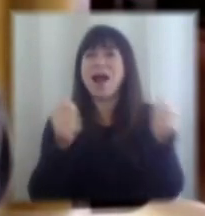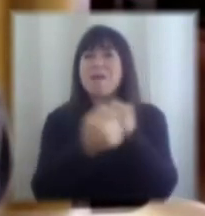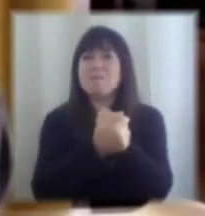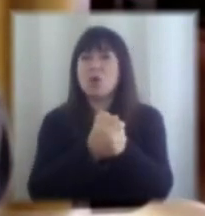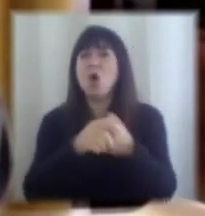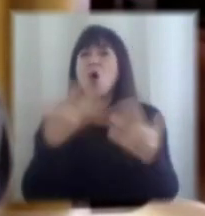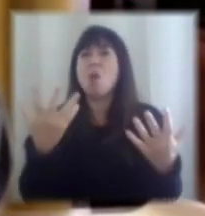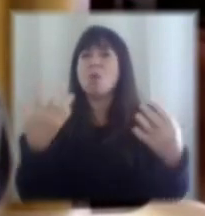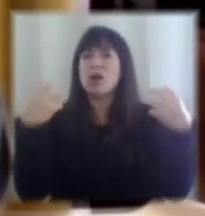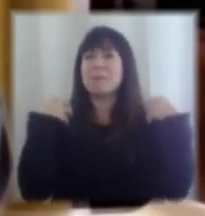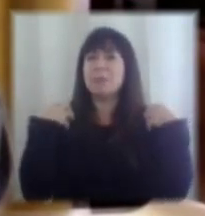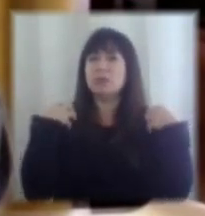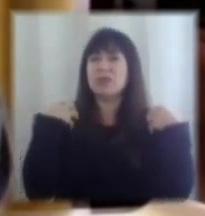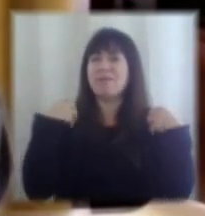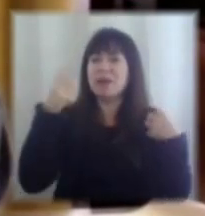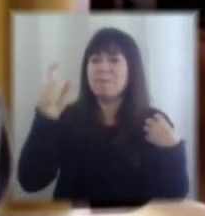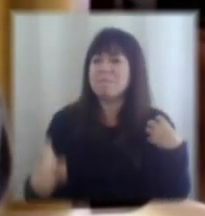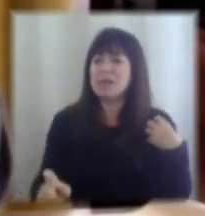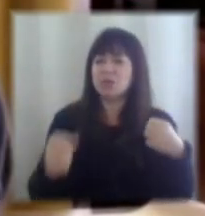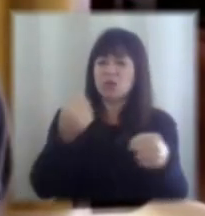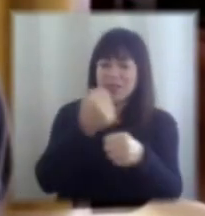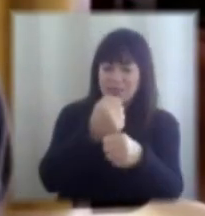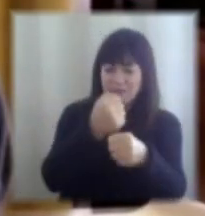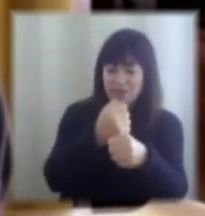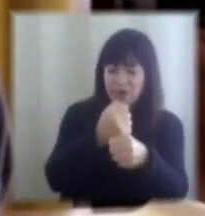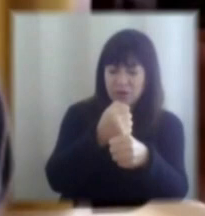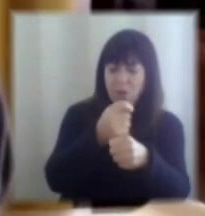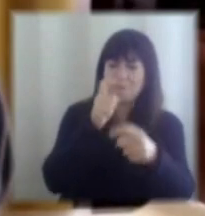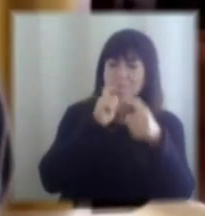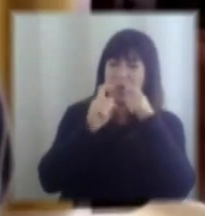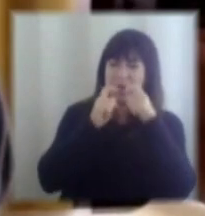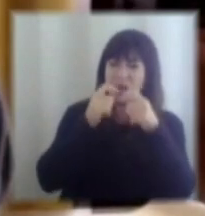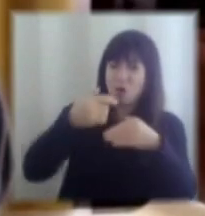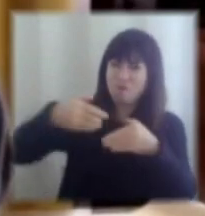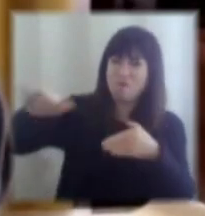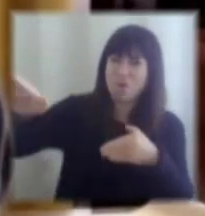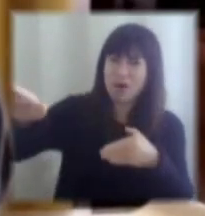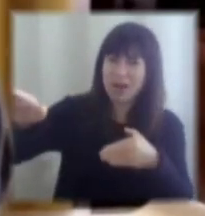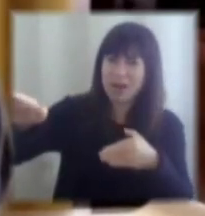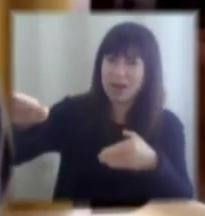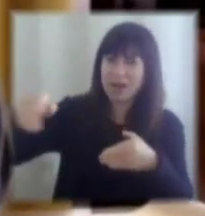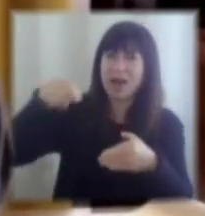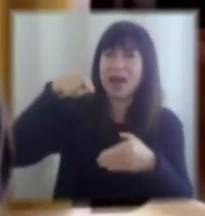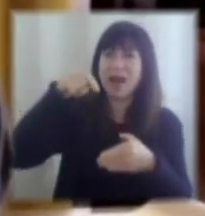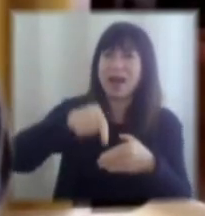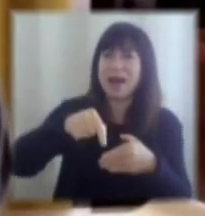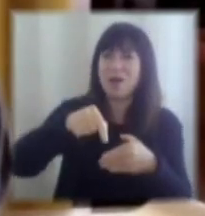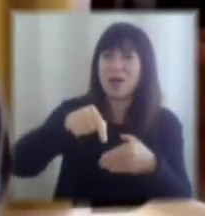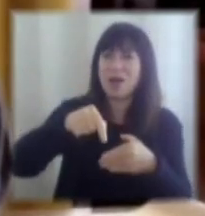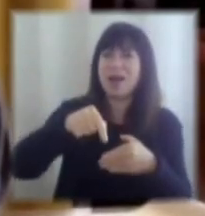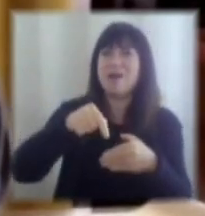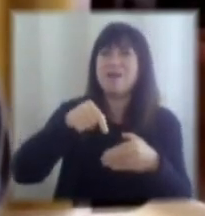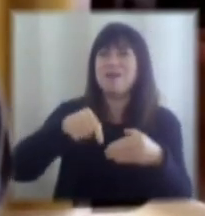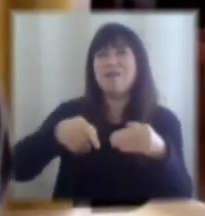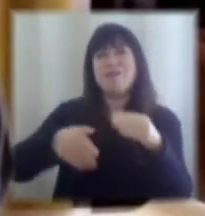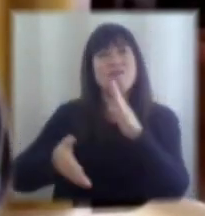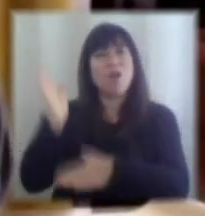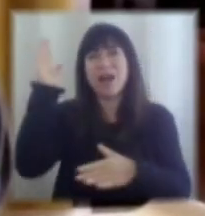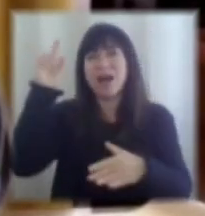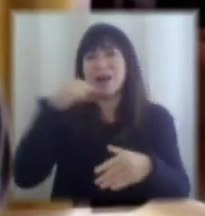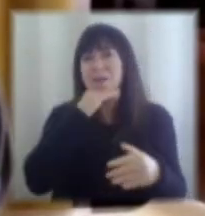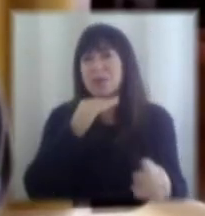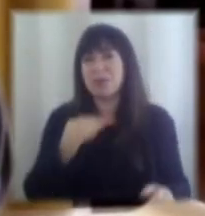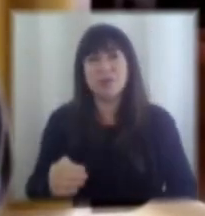trabajadores que tenían riesgo de quedar fuera y que producto de esto se aceleró el que quedaron fuera yo creo que es